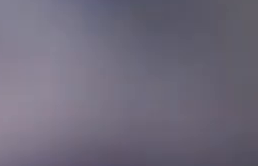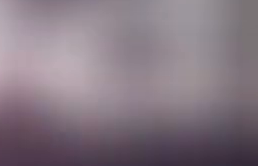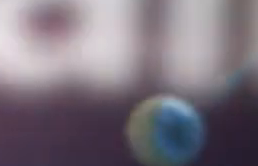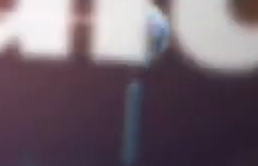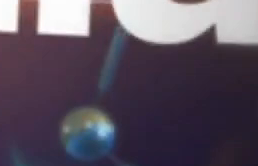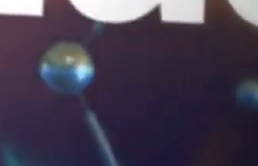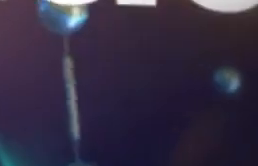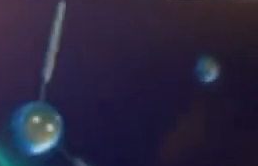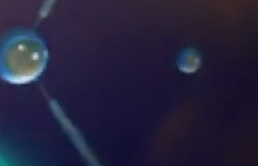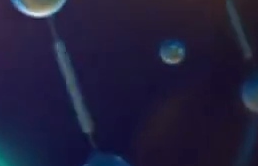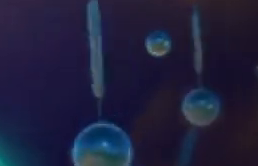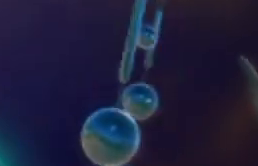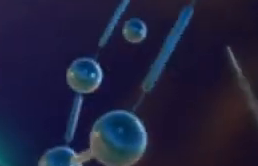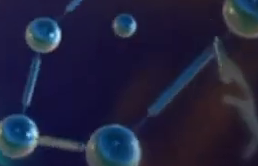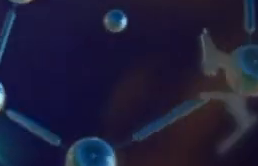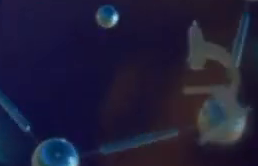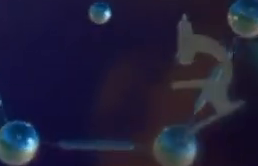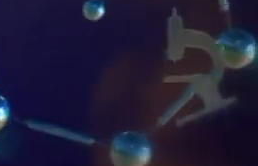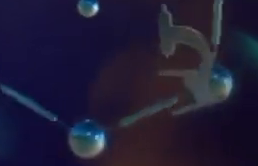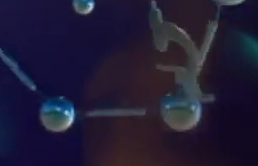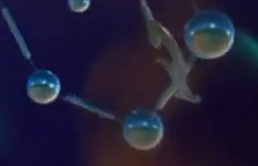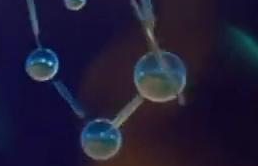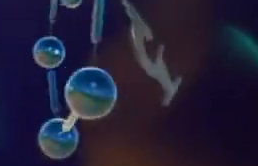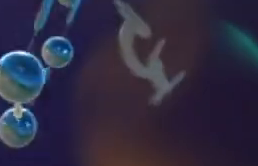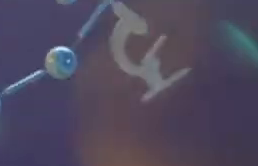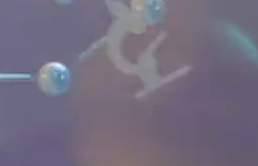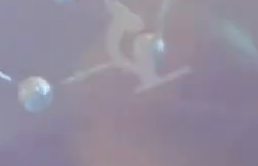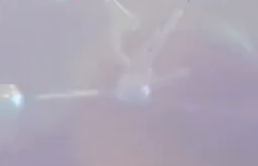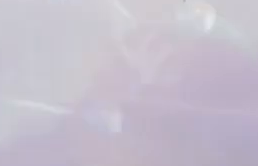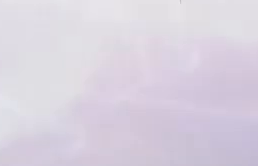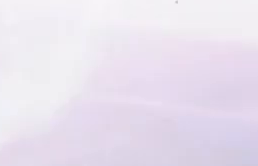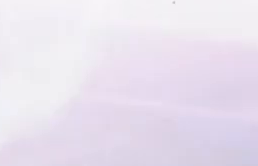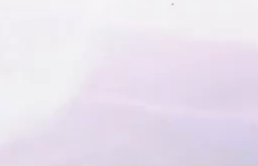Regresamos con El Extraordinario Mundo de la Salud